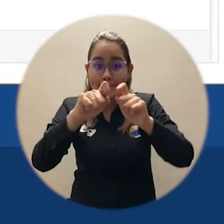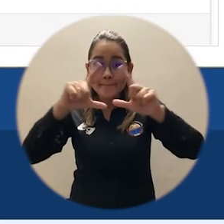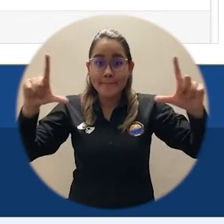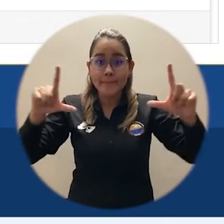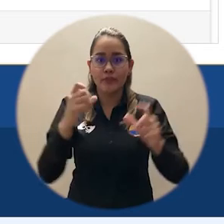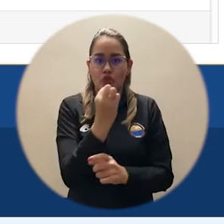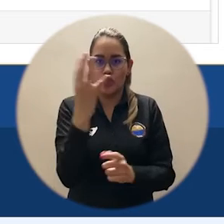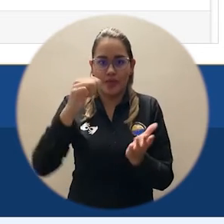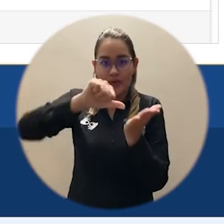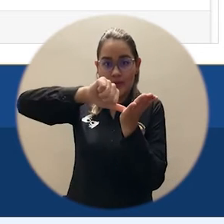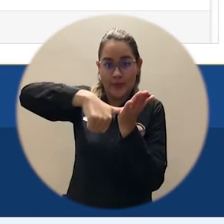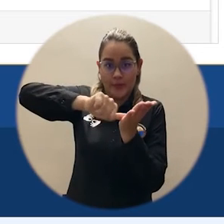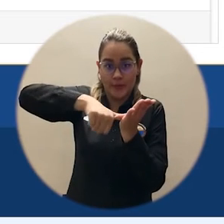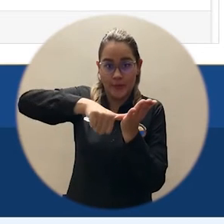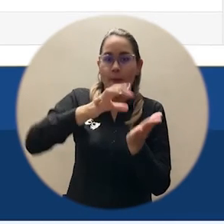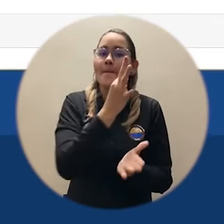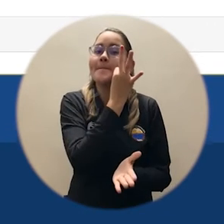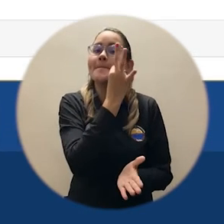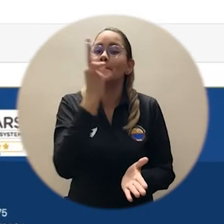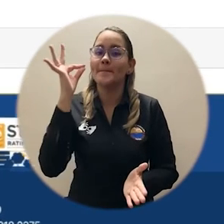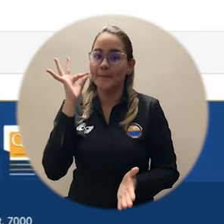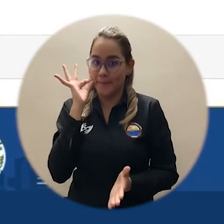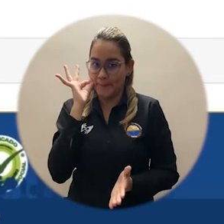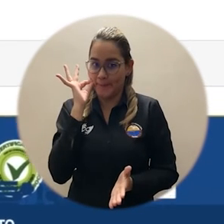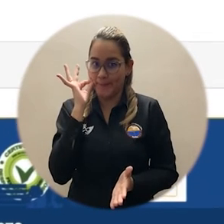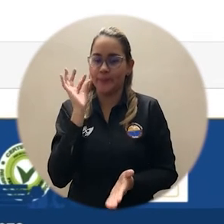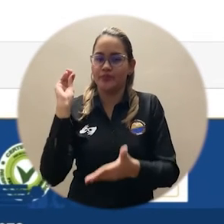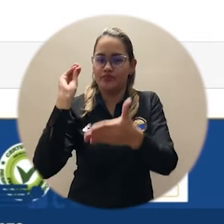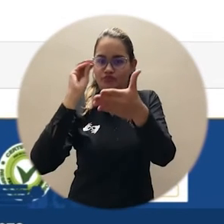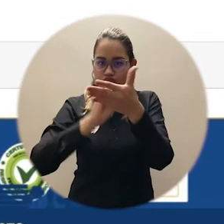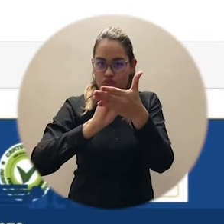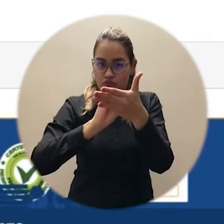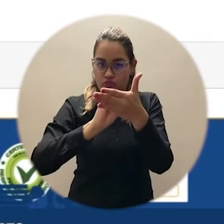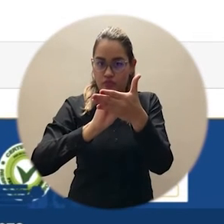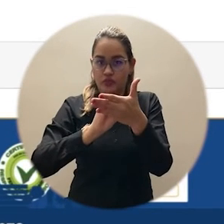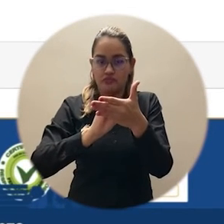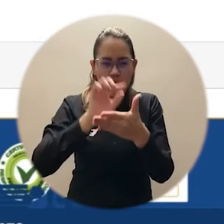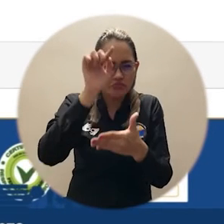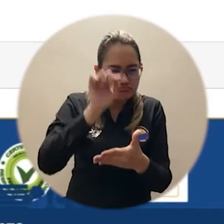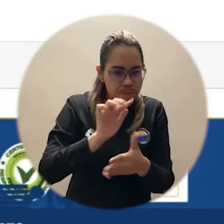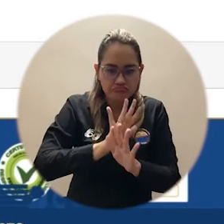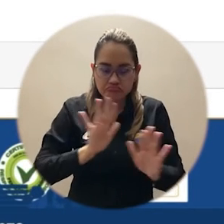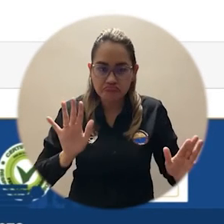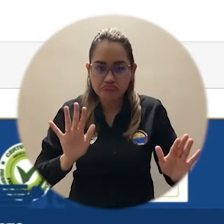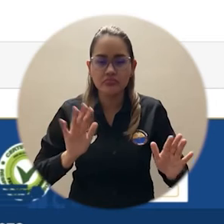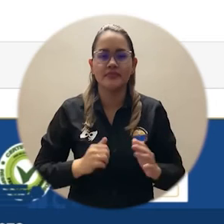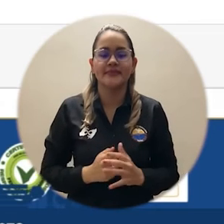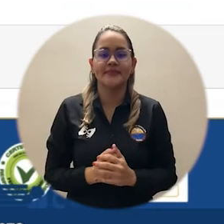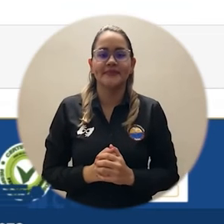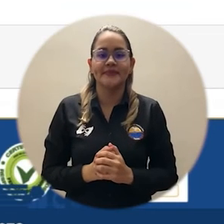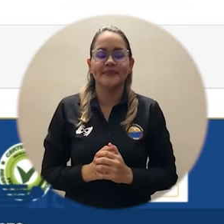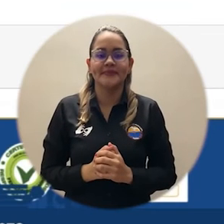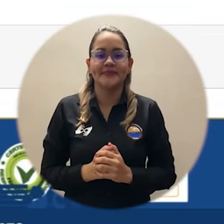.co Ingresamos nuestra identificación, nuestra contraseña, verificamos y damos clic en la opción